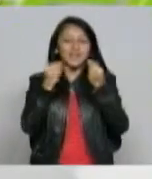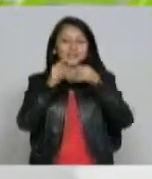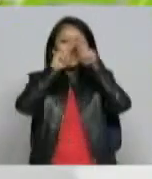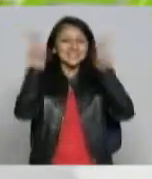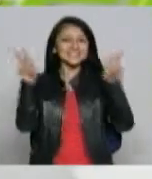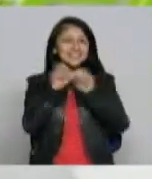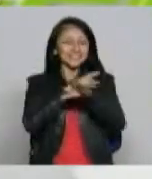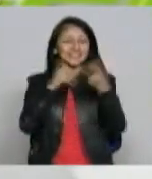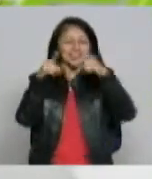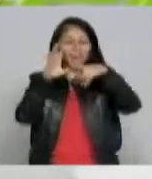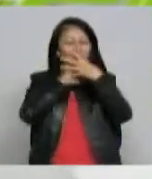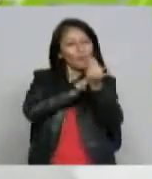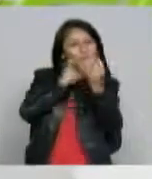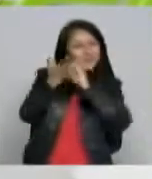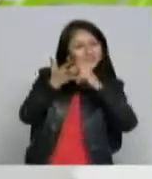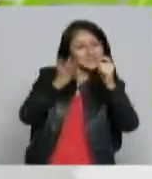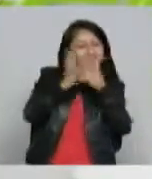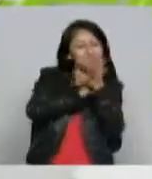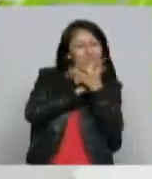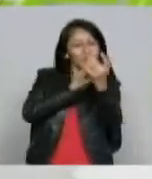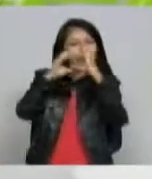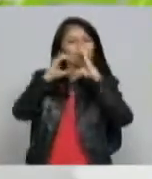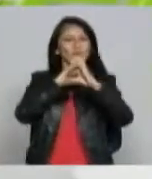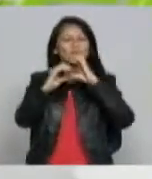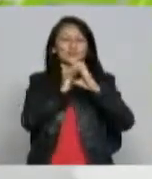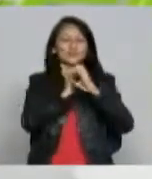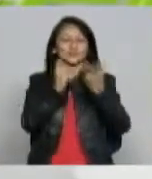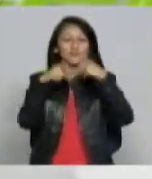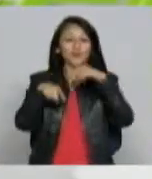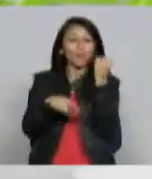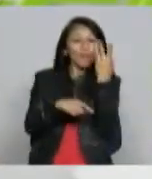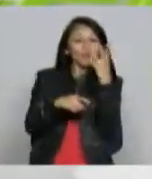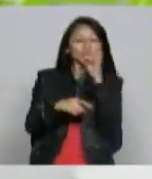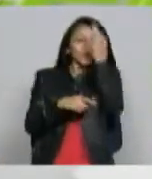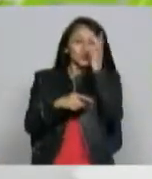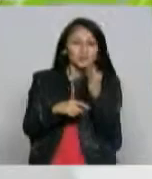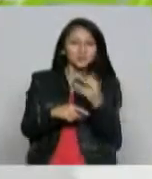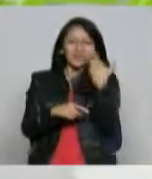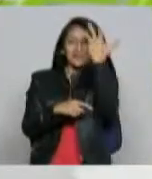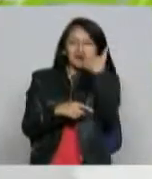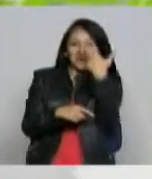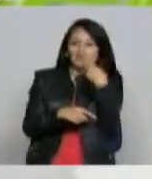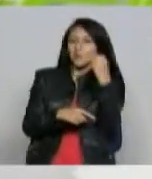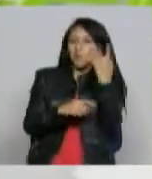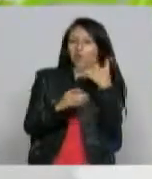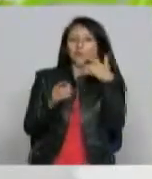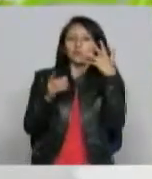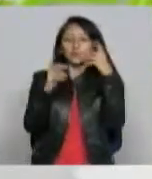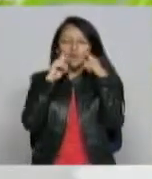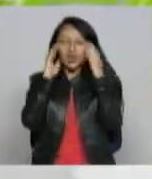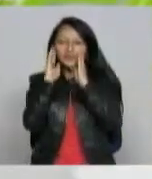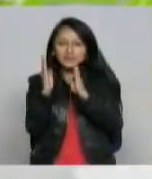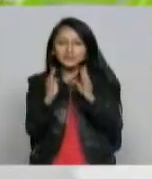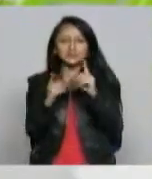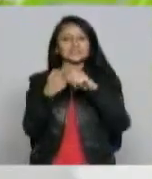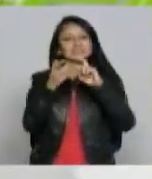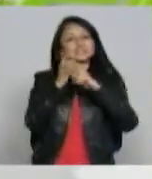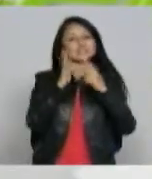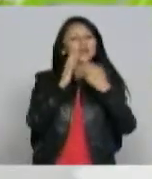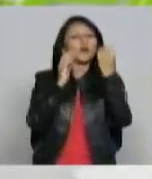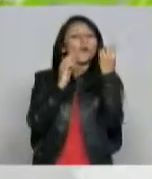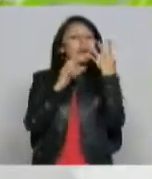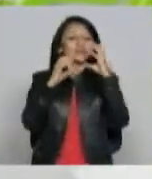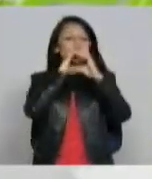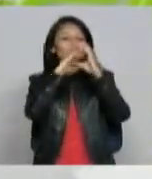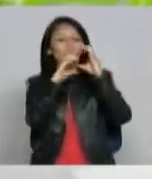momento de dichos contenidos del mismo modo no importa cuántos seguidores tengan una marca en Facebook o Twitter sino mirar cuántas veces se